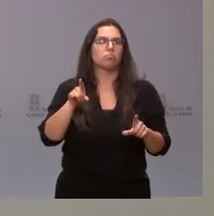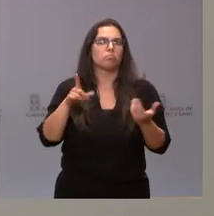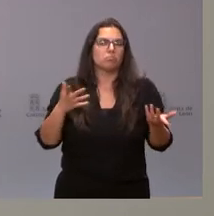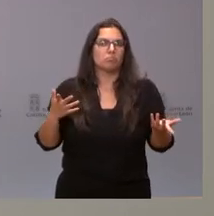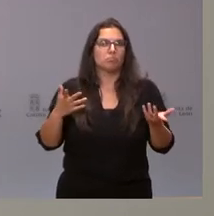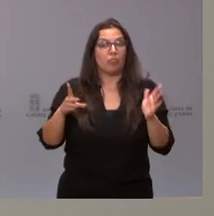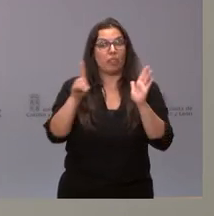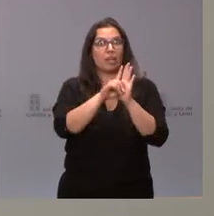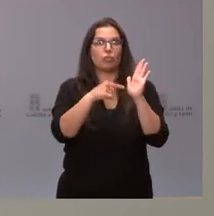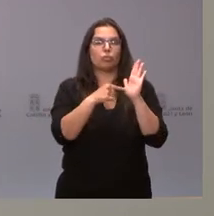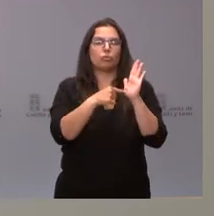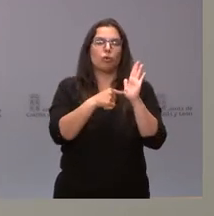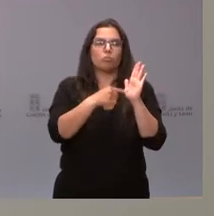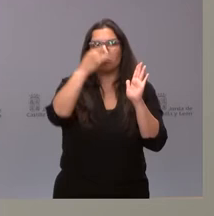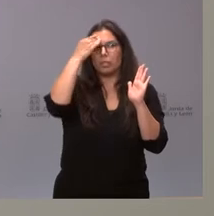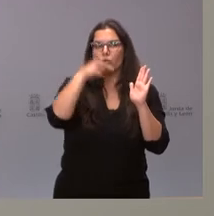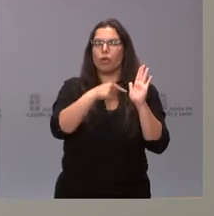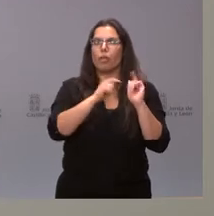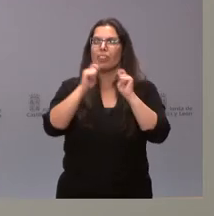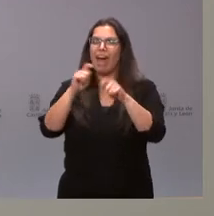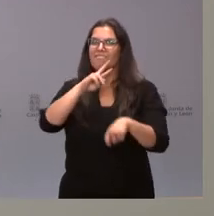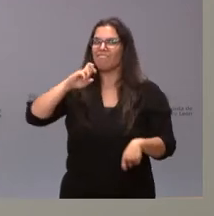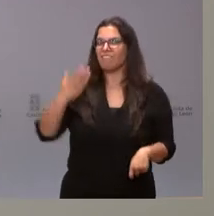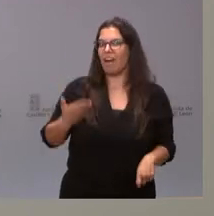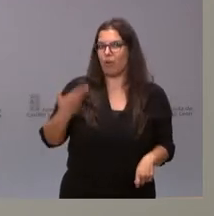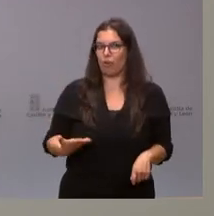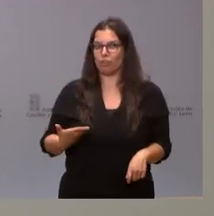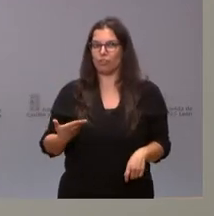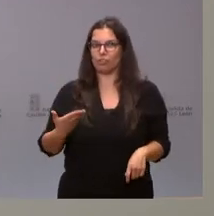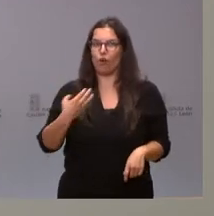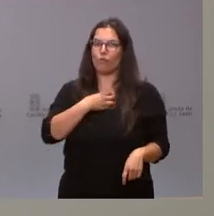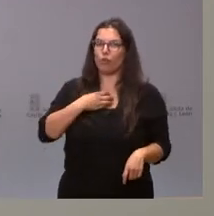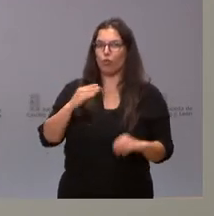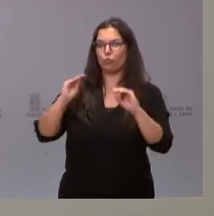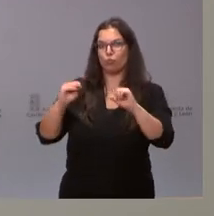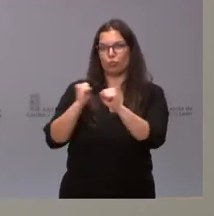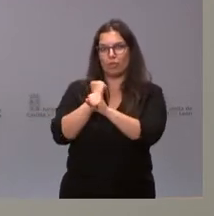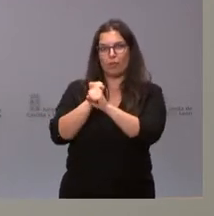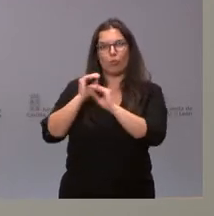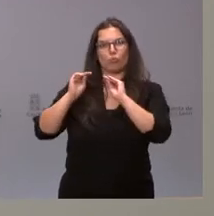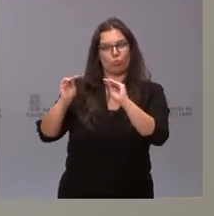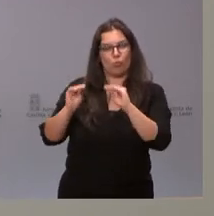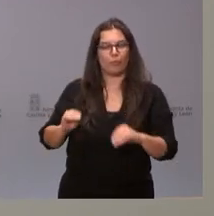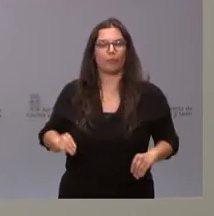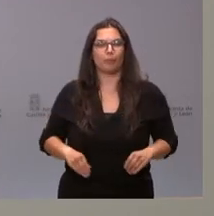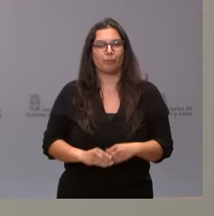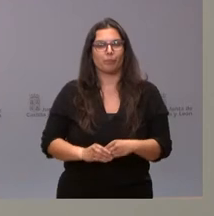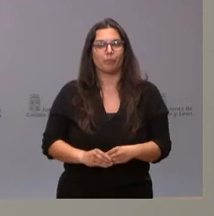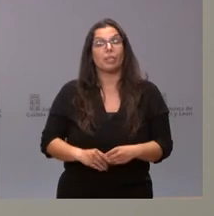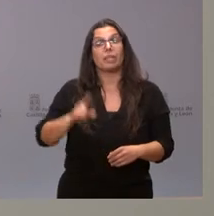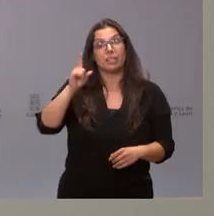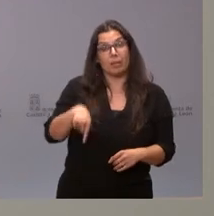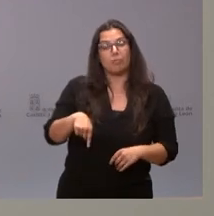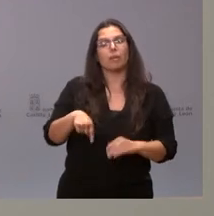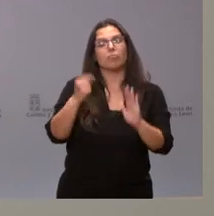decreto lo que hace es poner en valor las funciones de los voluntarios de Protección Civil y, a la vez, mejorar sus